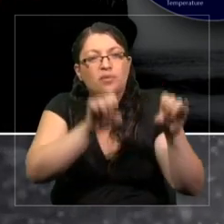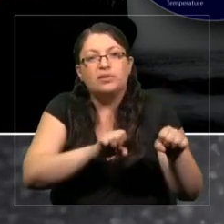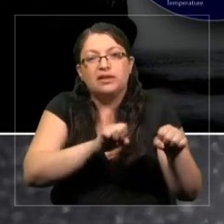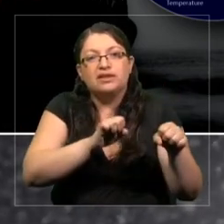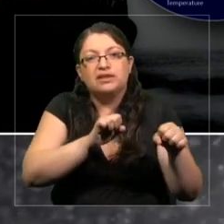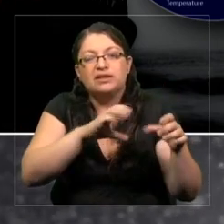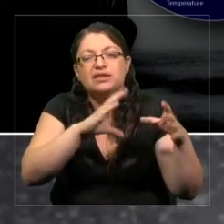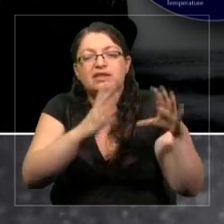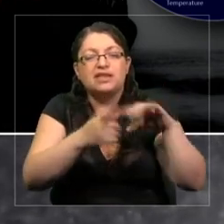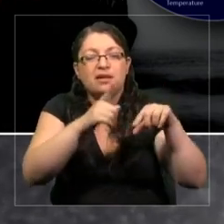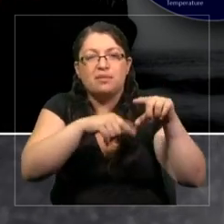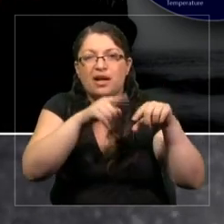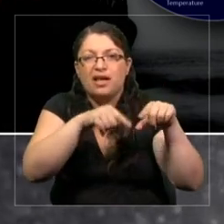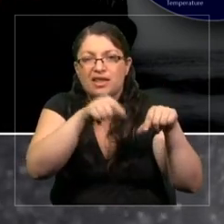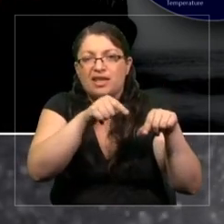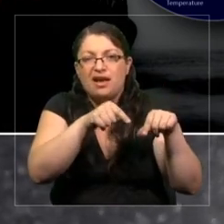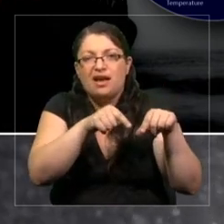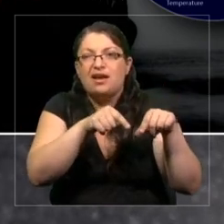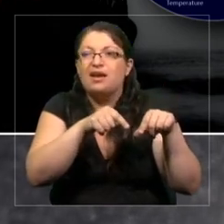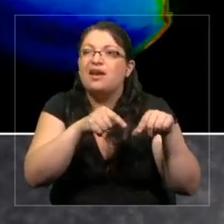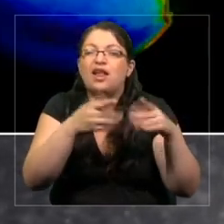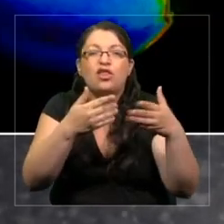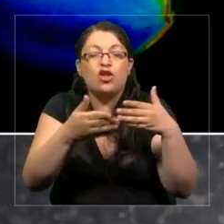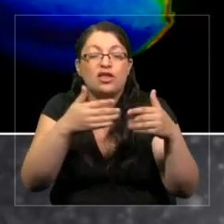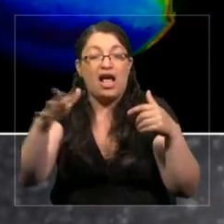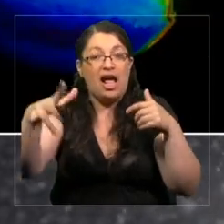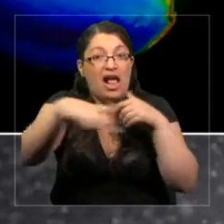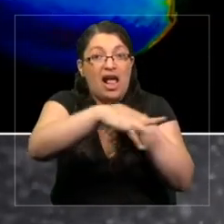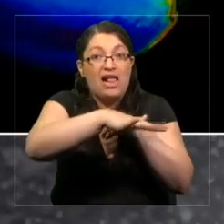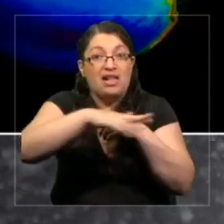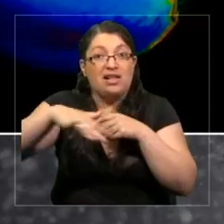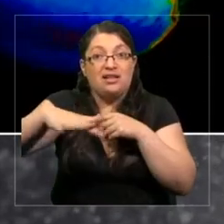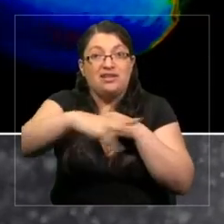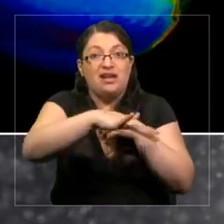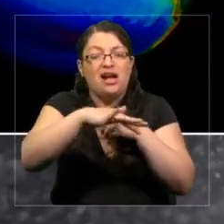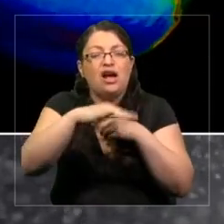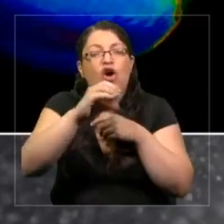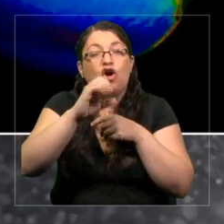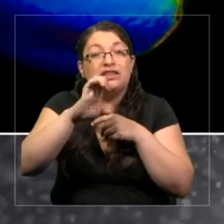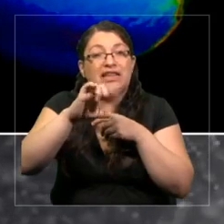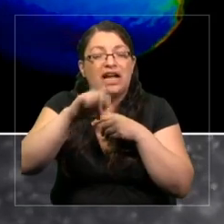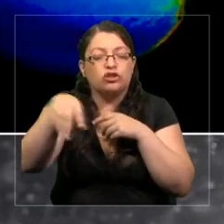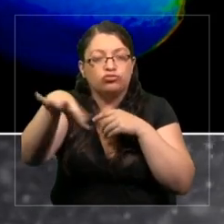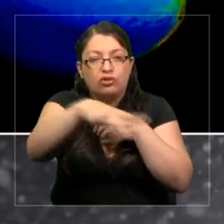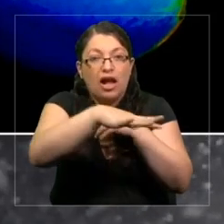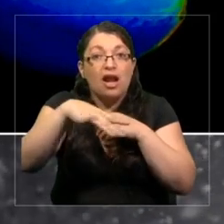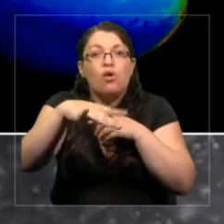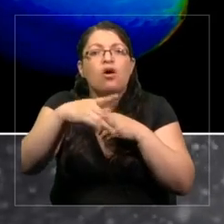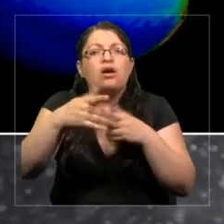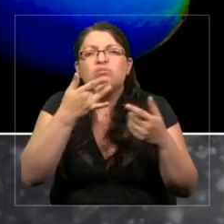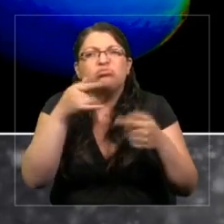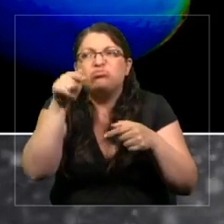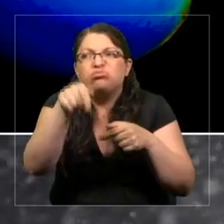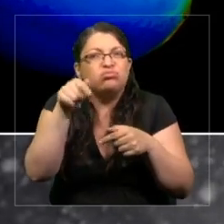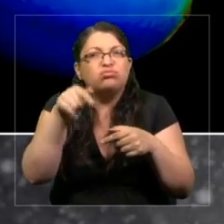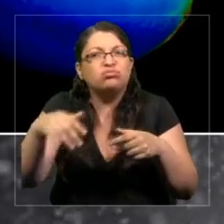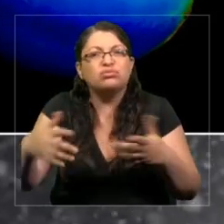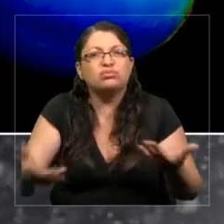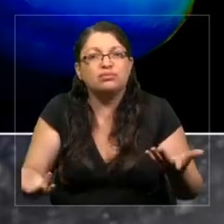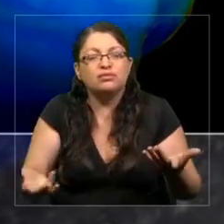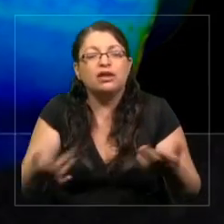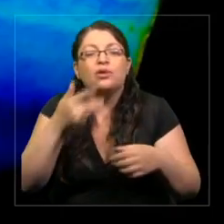ecosistema del océano y lo que hicimos, por qué el océano, porque